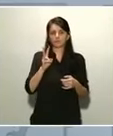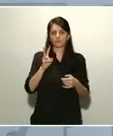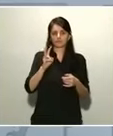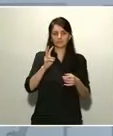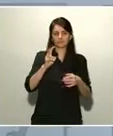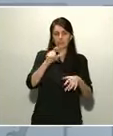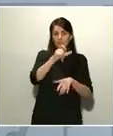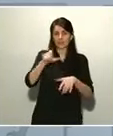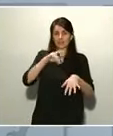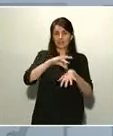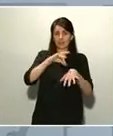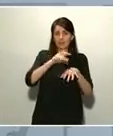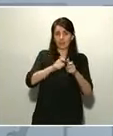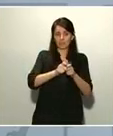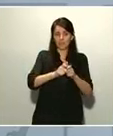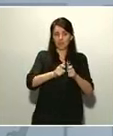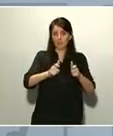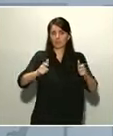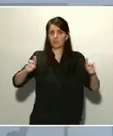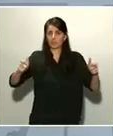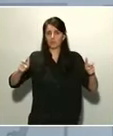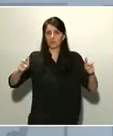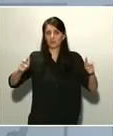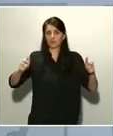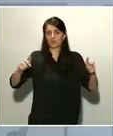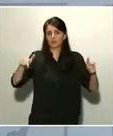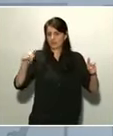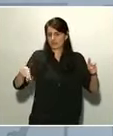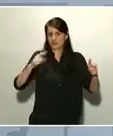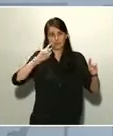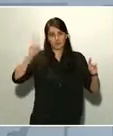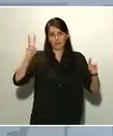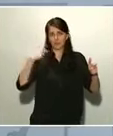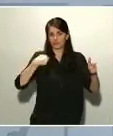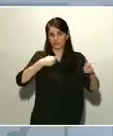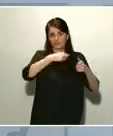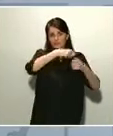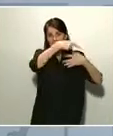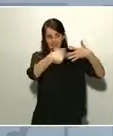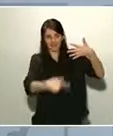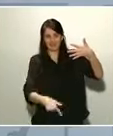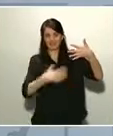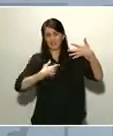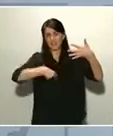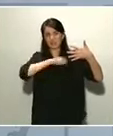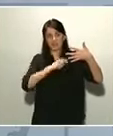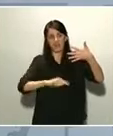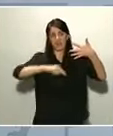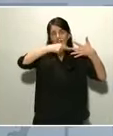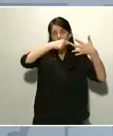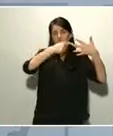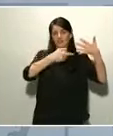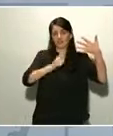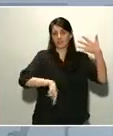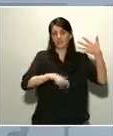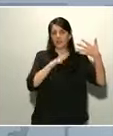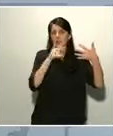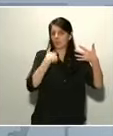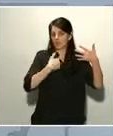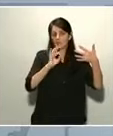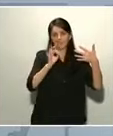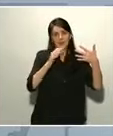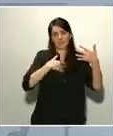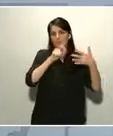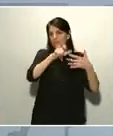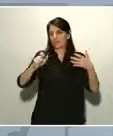a estar, desgraciadamente, junto con otros países, en el número total agregado de afectados. Por tanto, no es que haya una